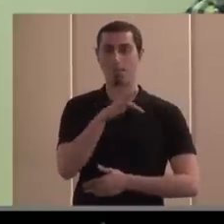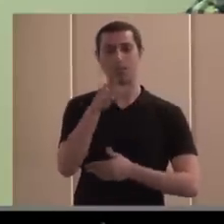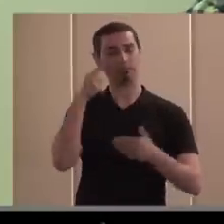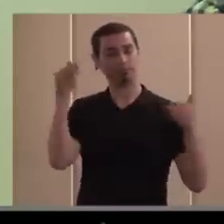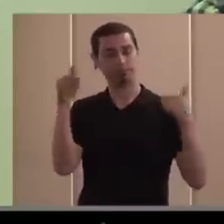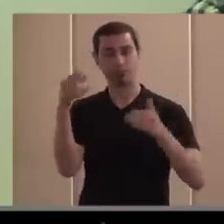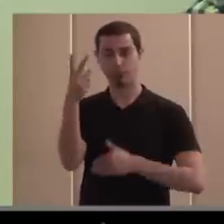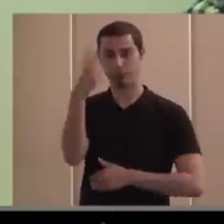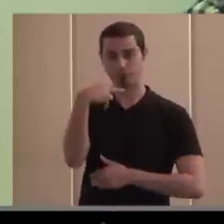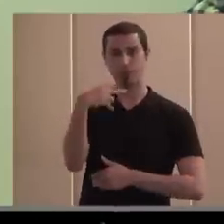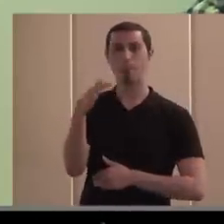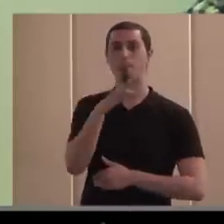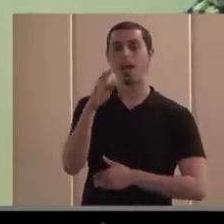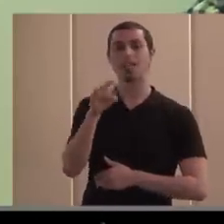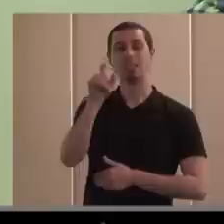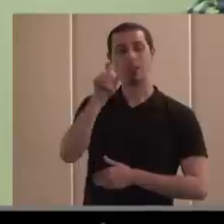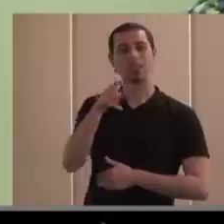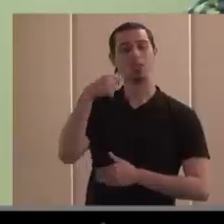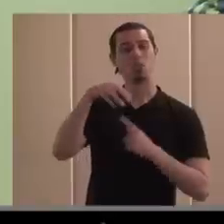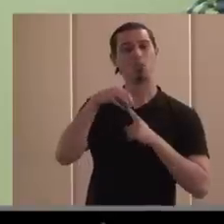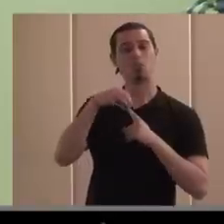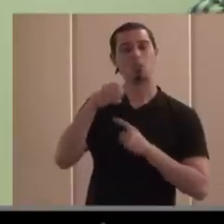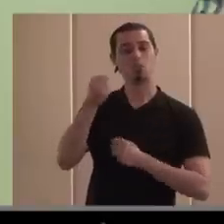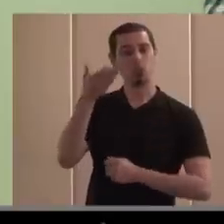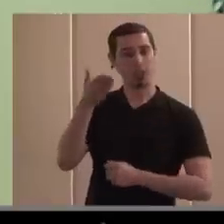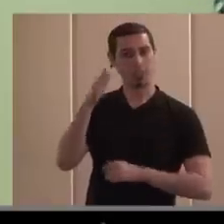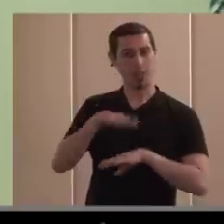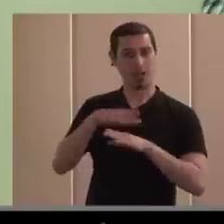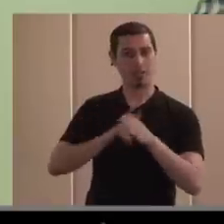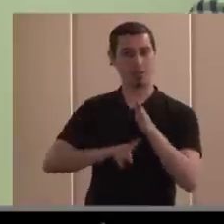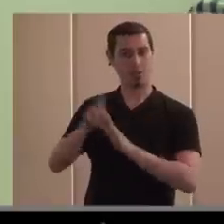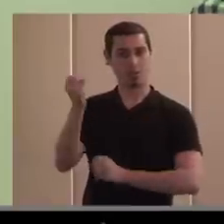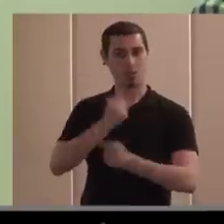y también que es un actor clave en el desarrollo social de este país, ¿no? Yo creo.